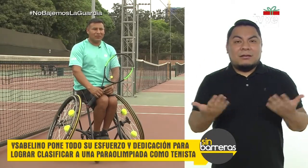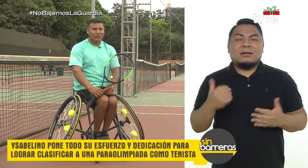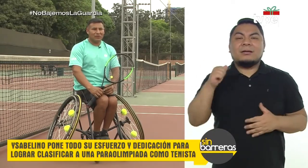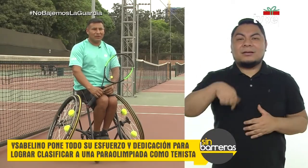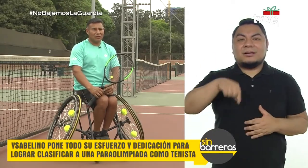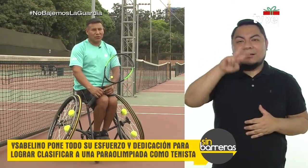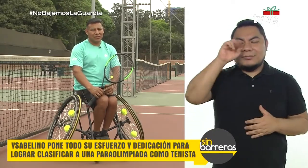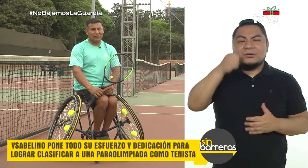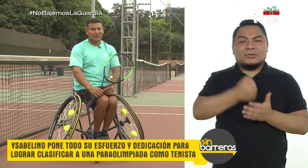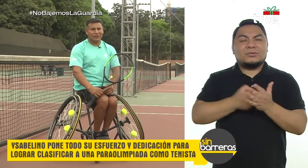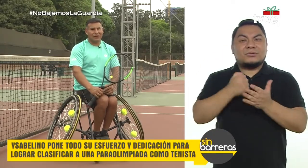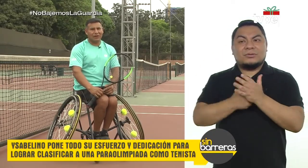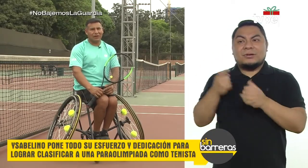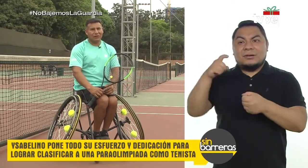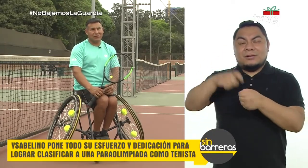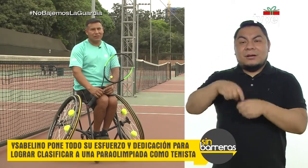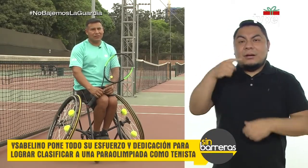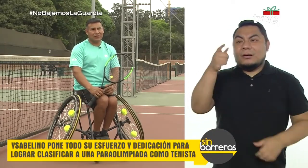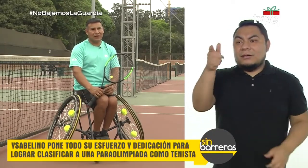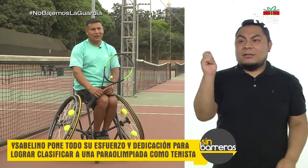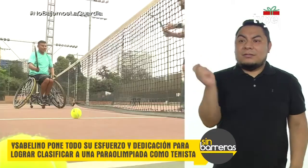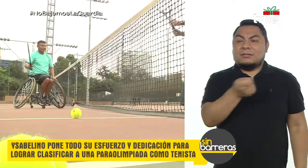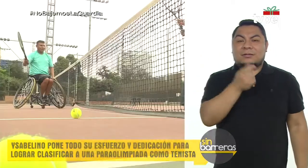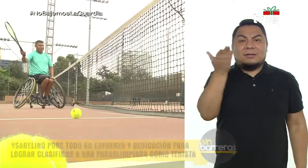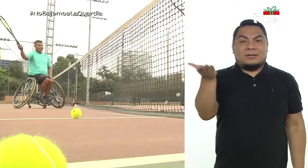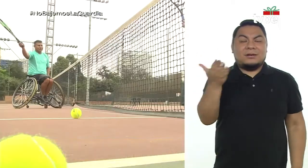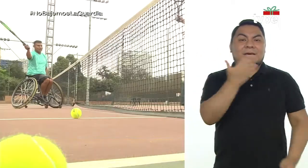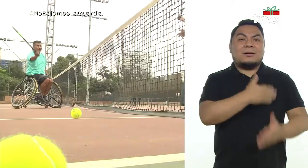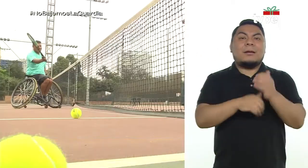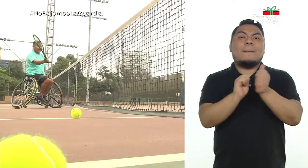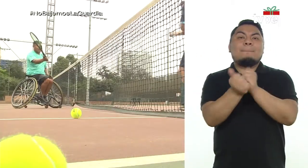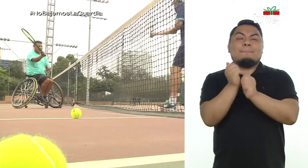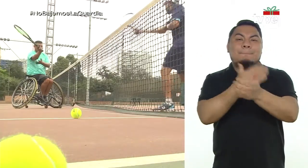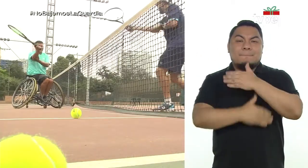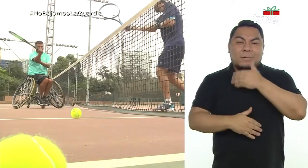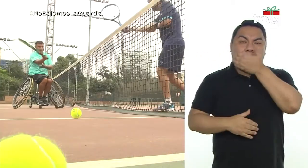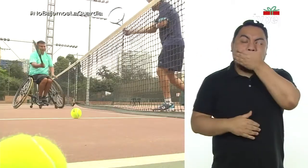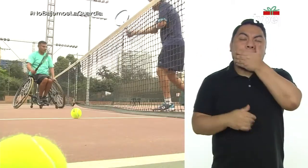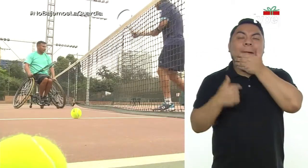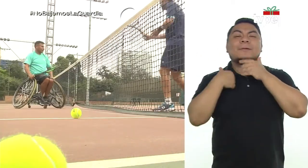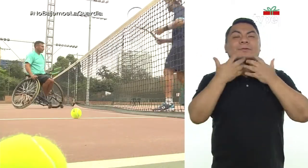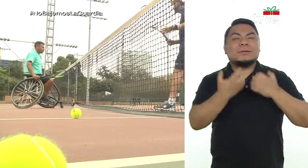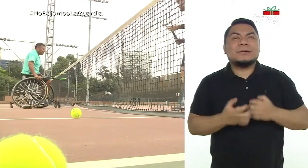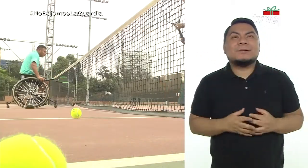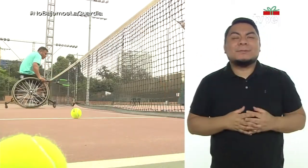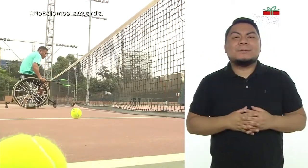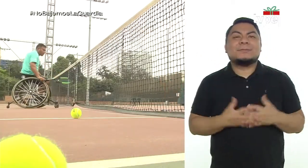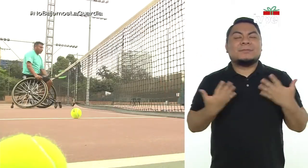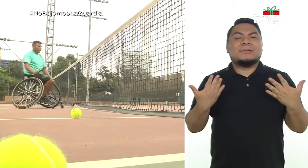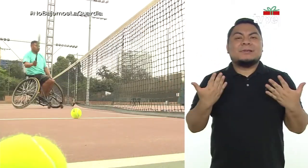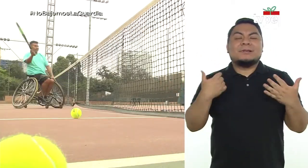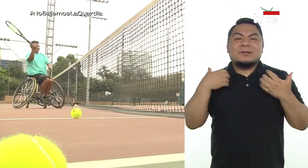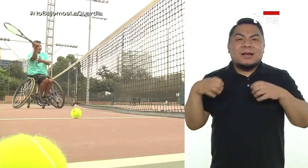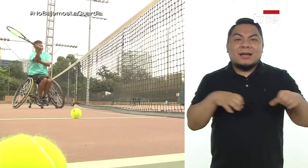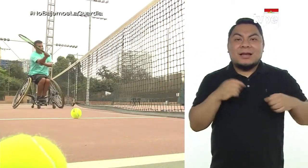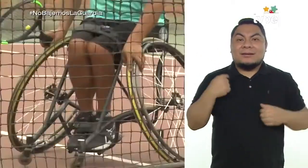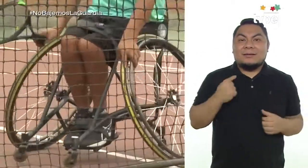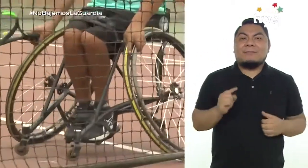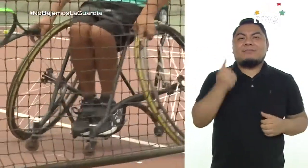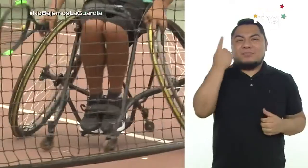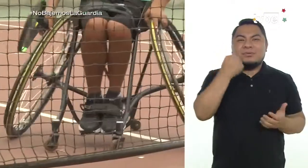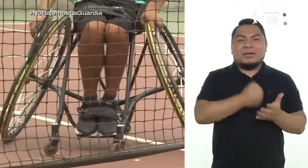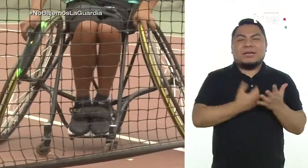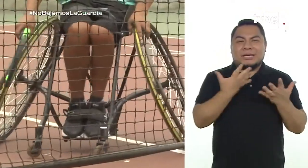ahora estoy en el Perú, a un tenista, a una paraolimpiada y quiero hacerlo el